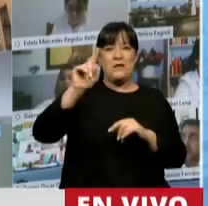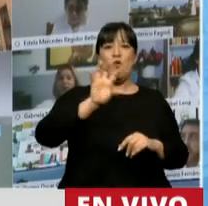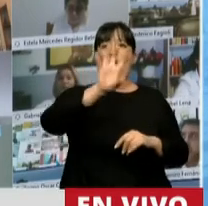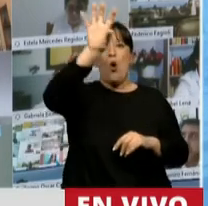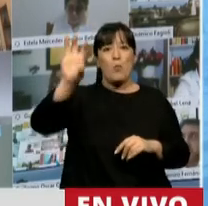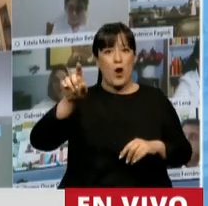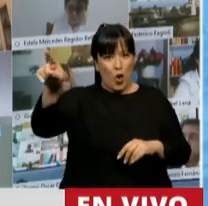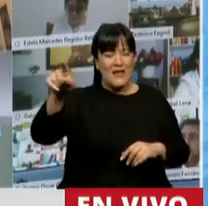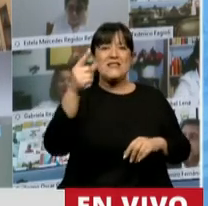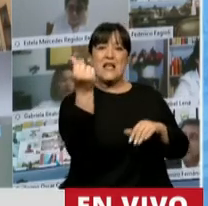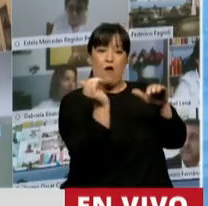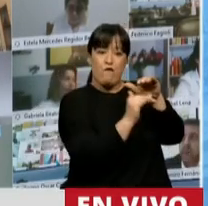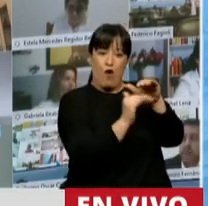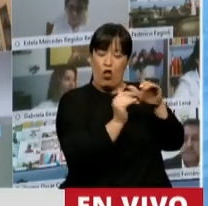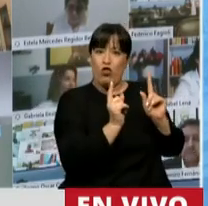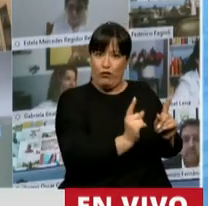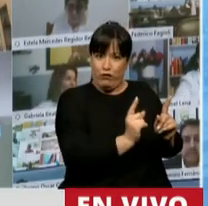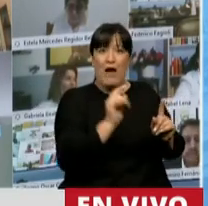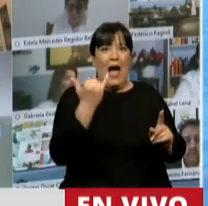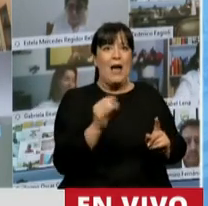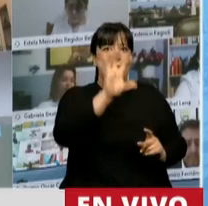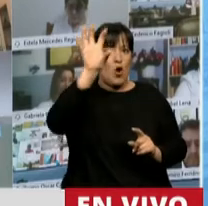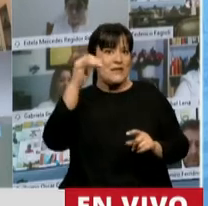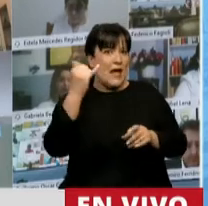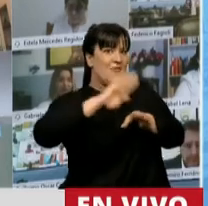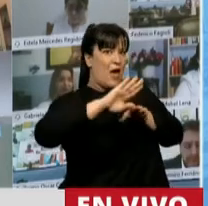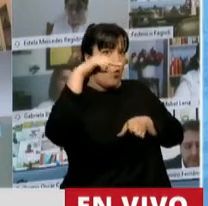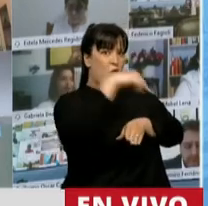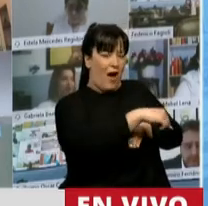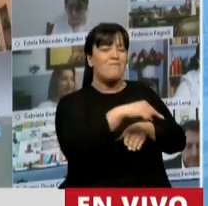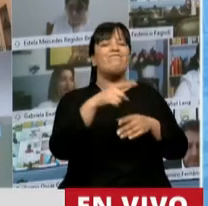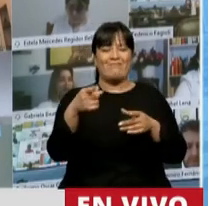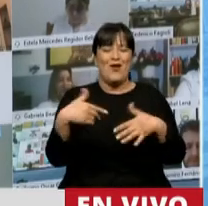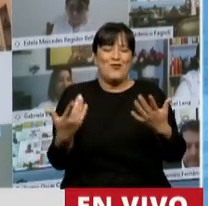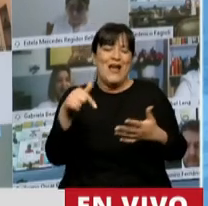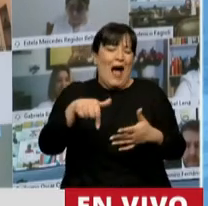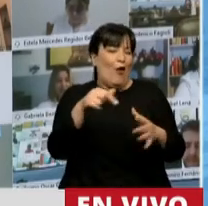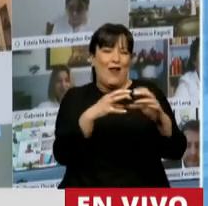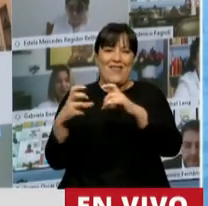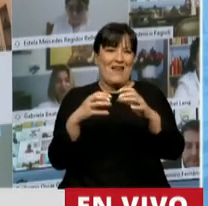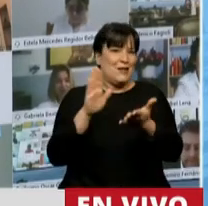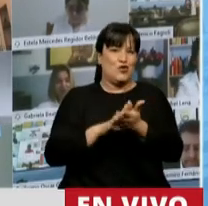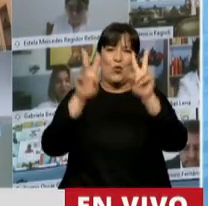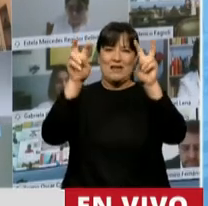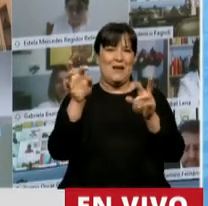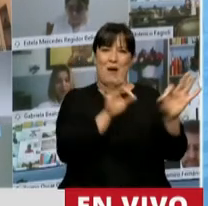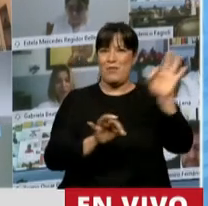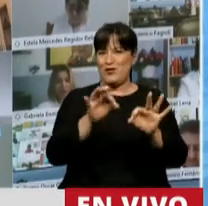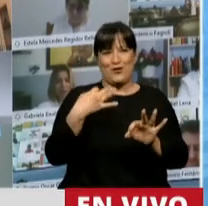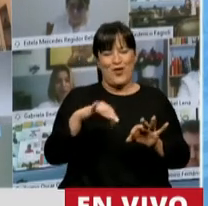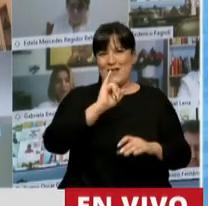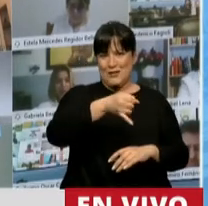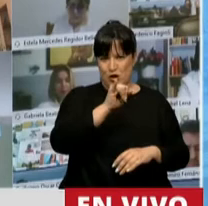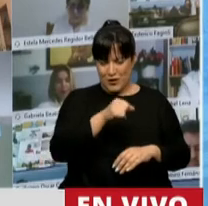las provincias con el Fondo de Garantía de Sustentabilidad amerita el tratamiento de este proyecto. Y el único punto